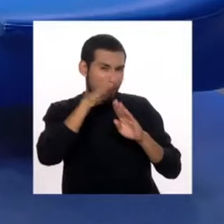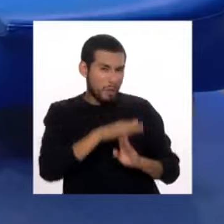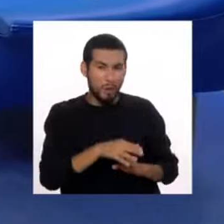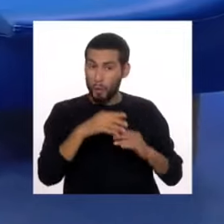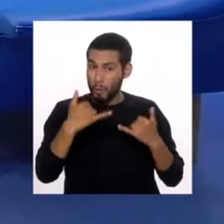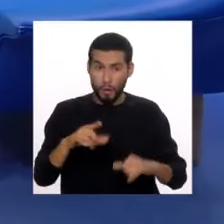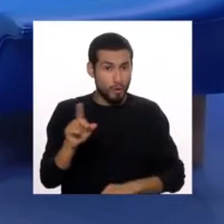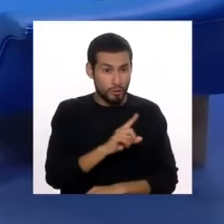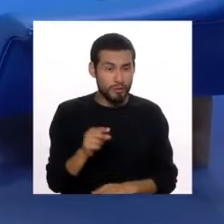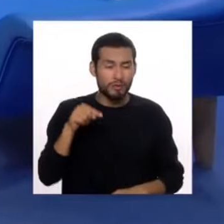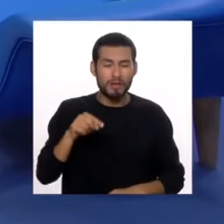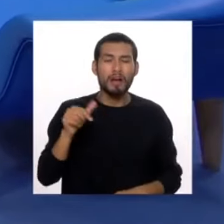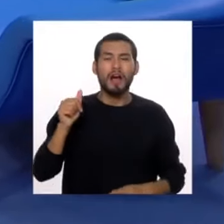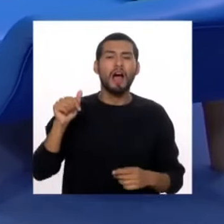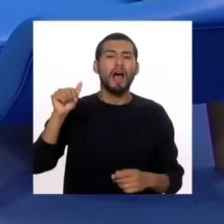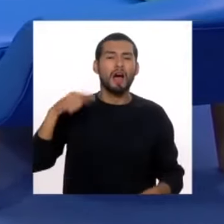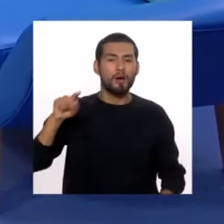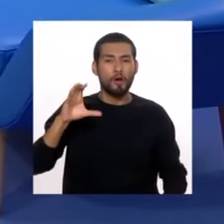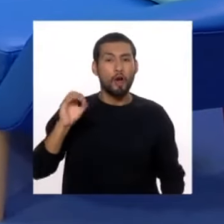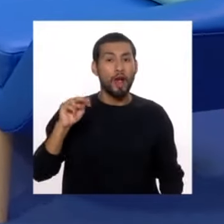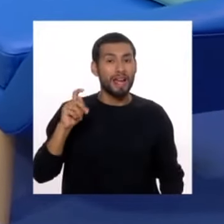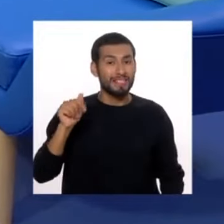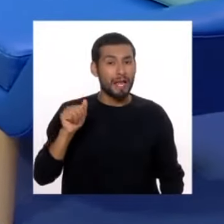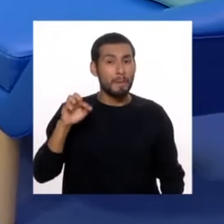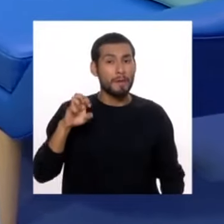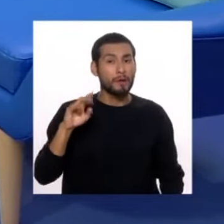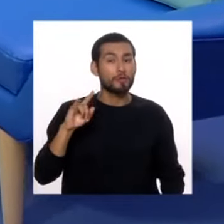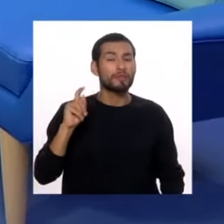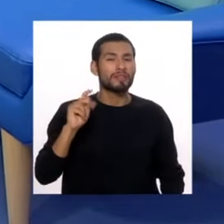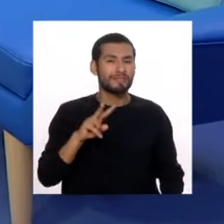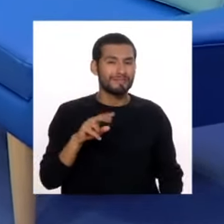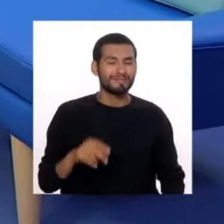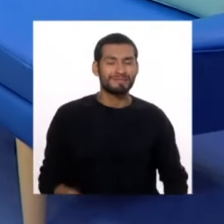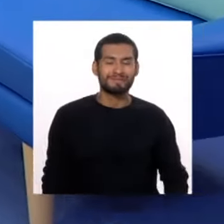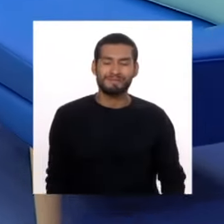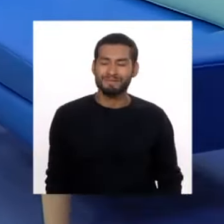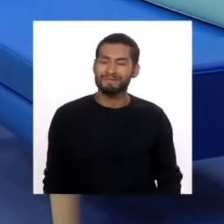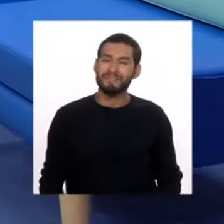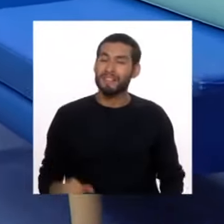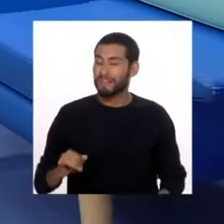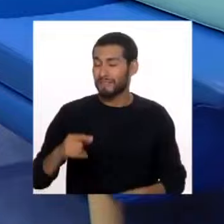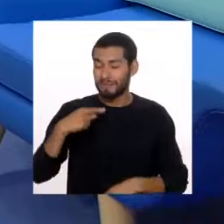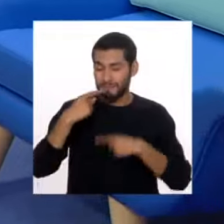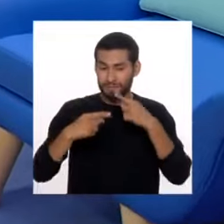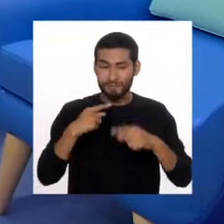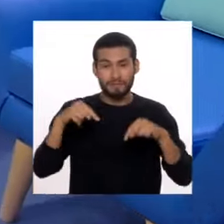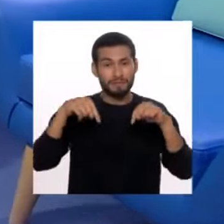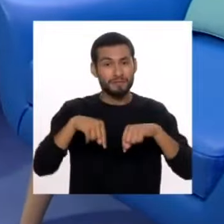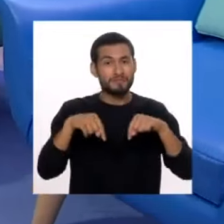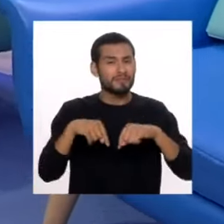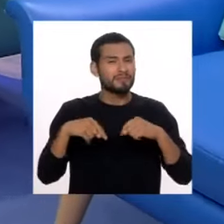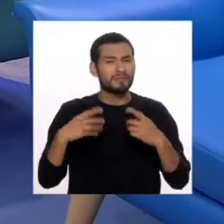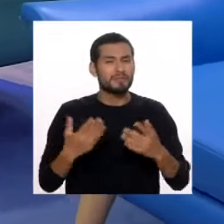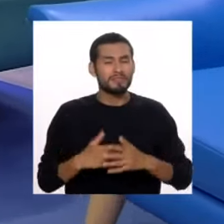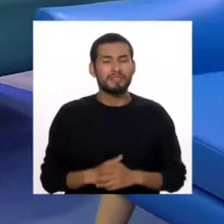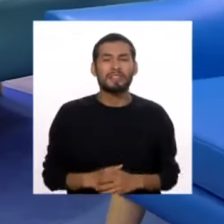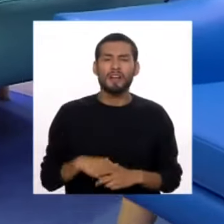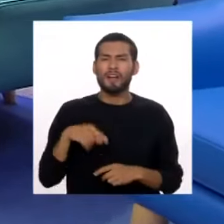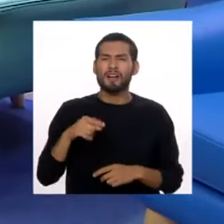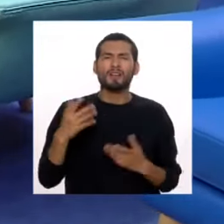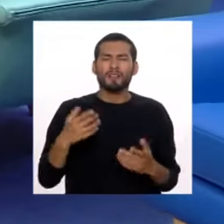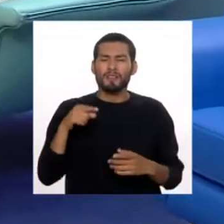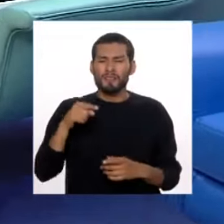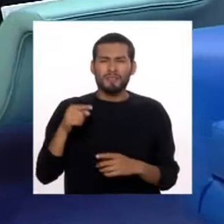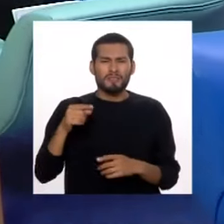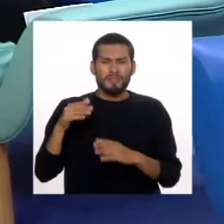Instagram y también en TikTok como arroba conectaperutv. Bueno, y como lo habíamos mencionado, hoy vamos a hablar sobre el acoso